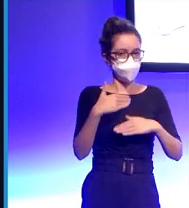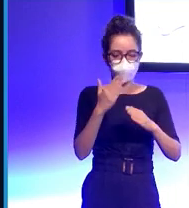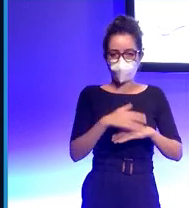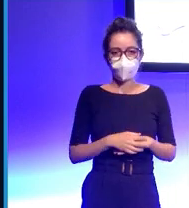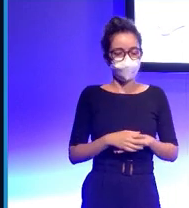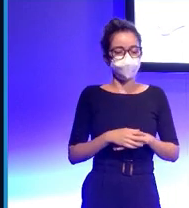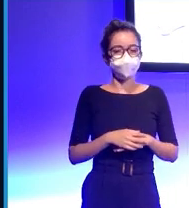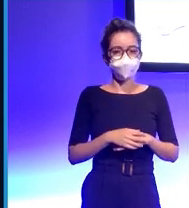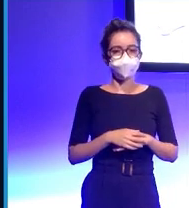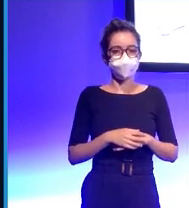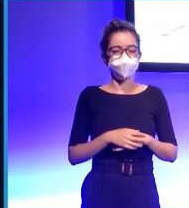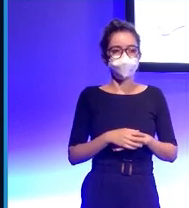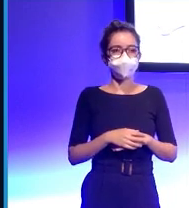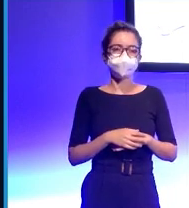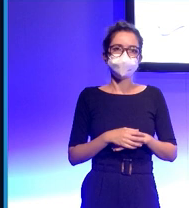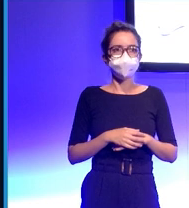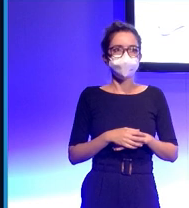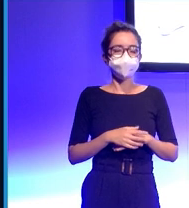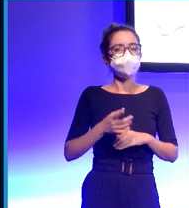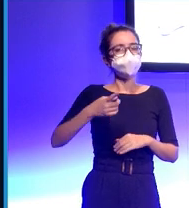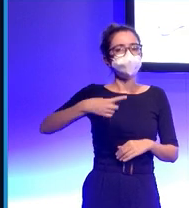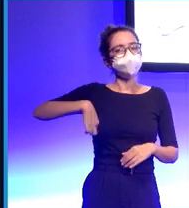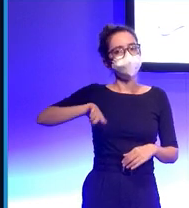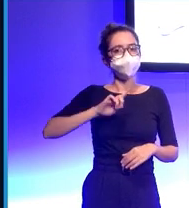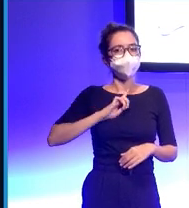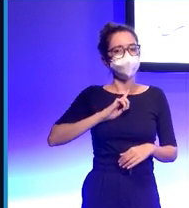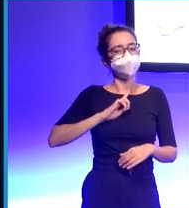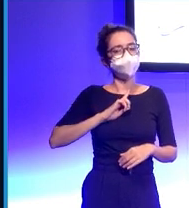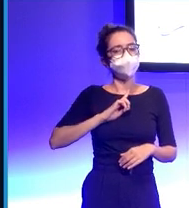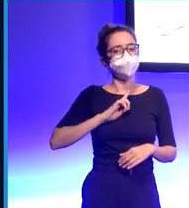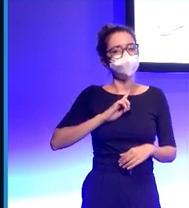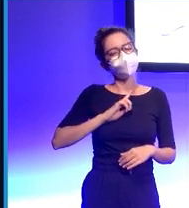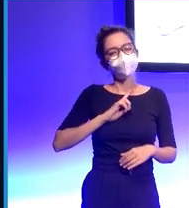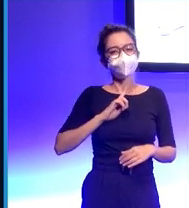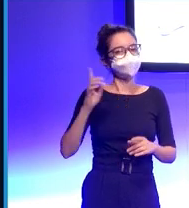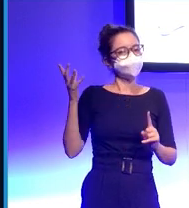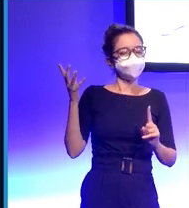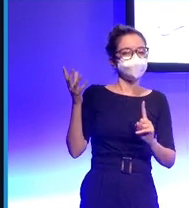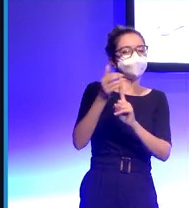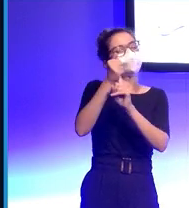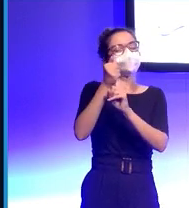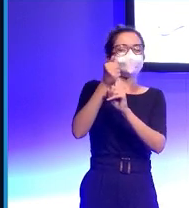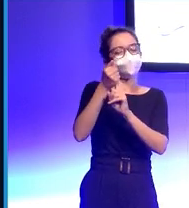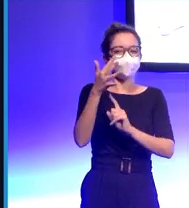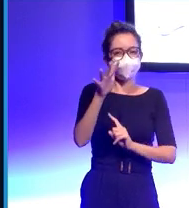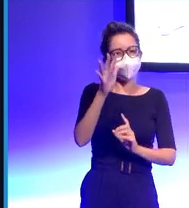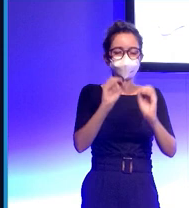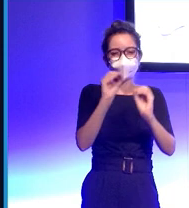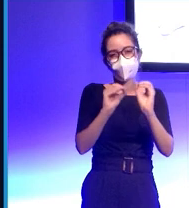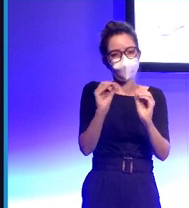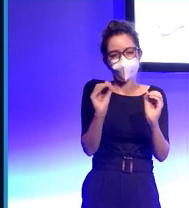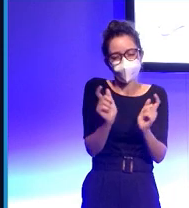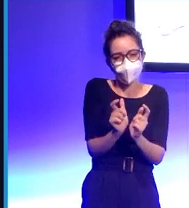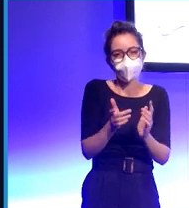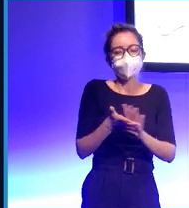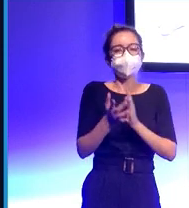muchos casos en unos porcentajes de aciertos relativamente bajos o sea estas tecnologías no funcionan